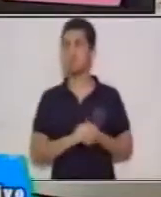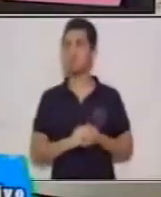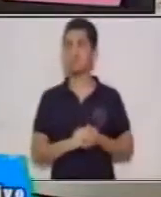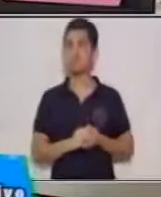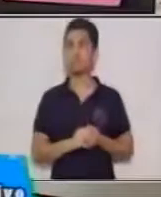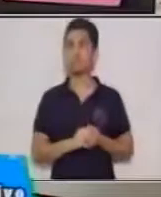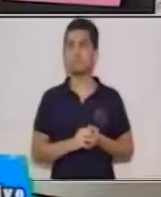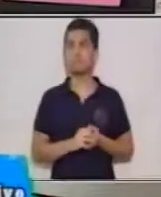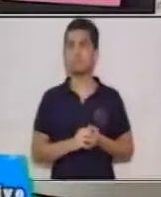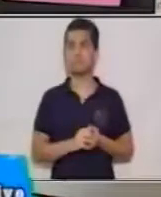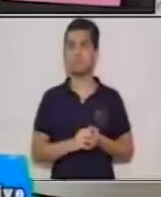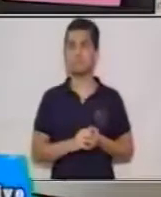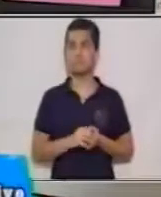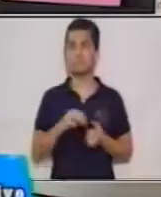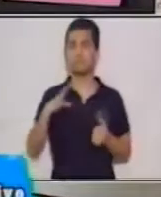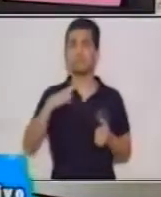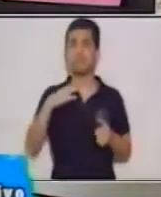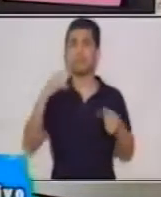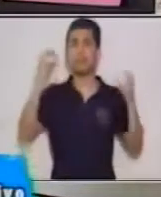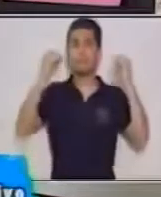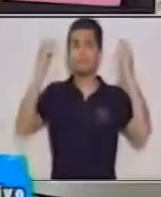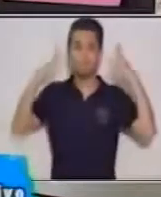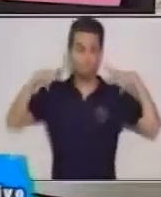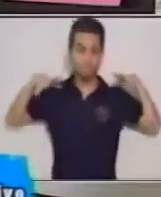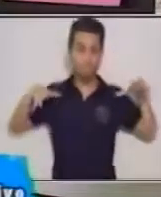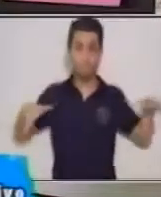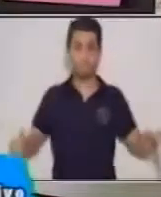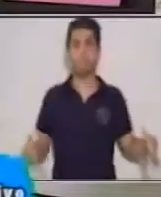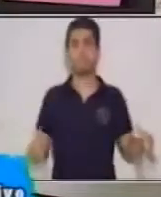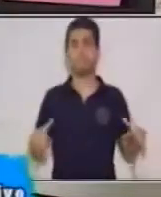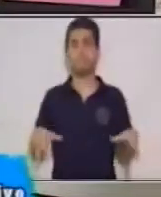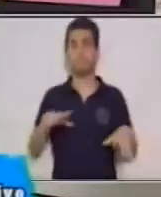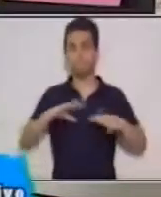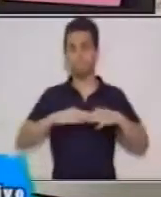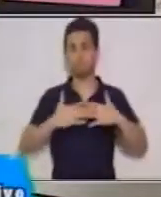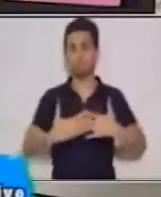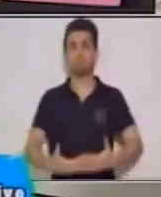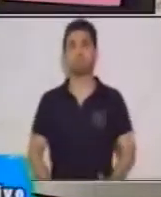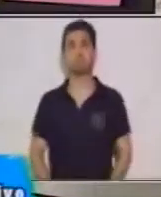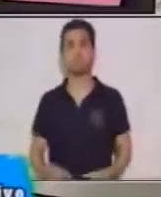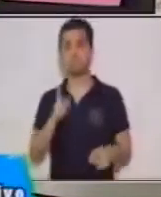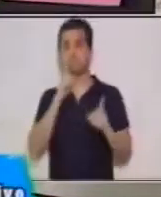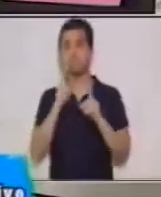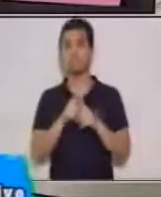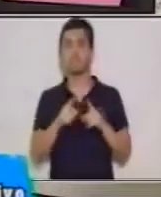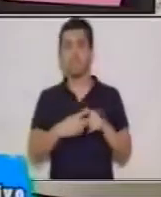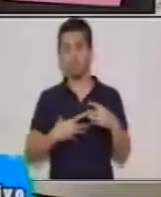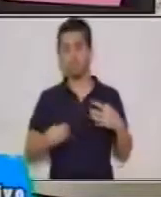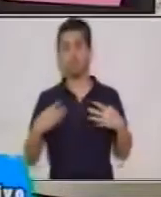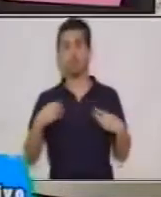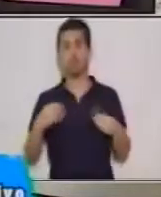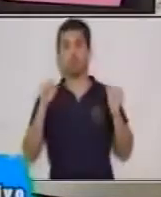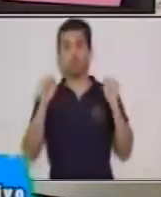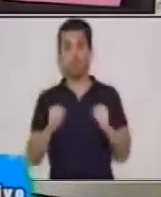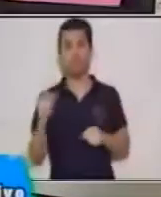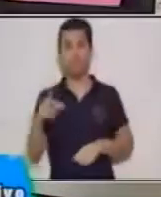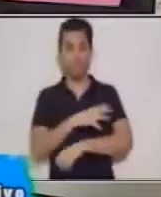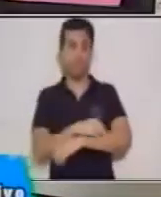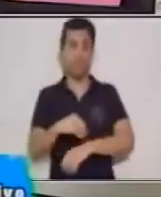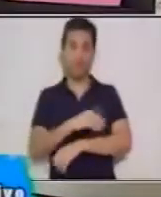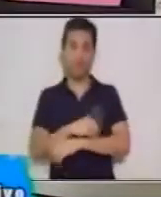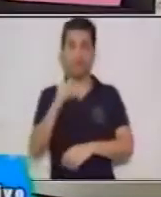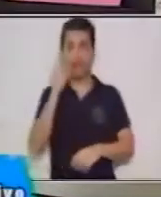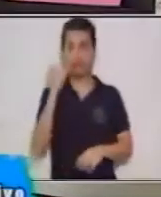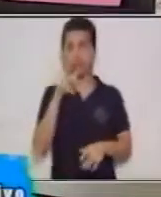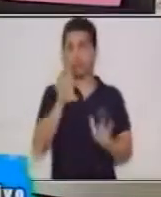porque lleva sus crías en su vientre y las amamanta y ese es un ejemplo usted